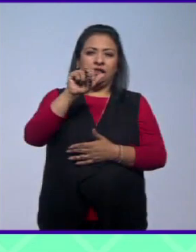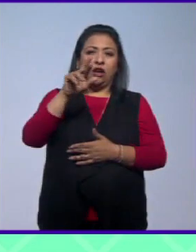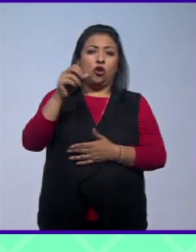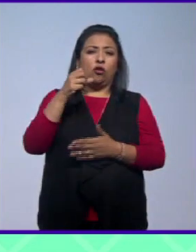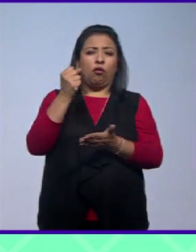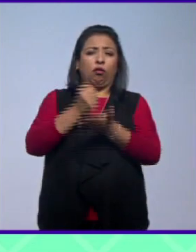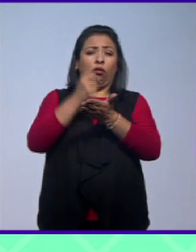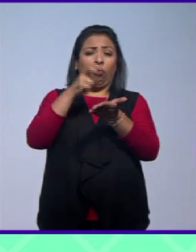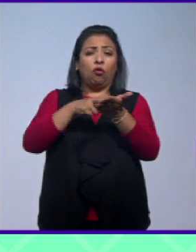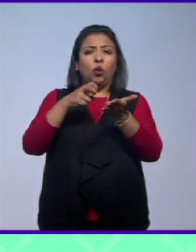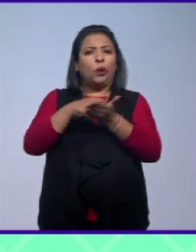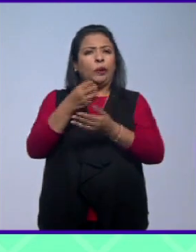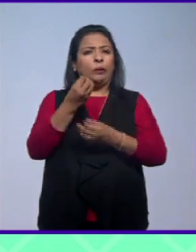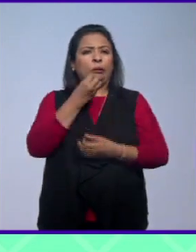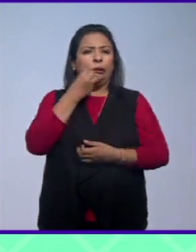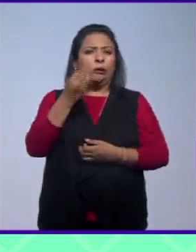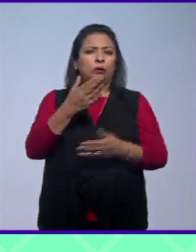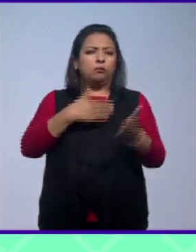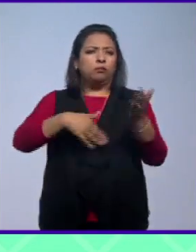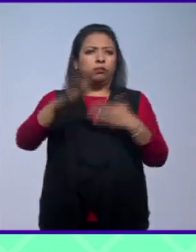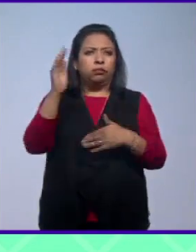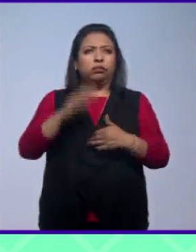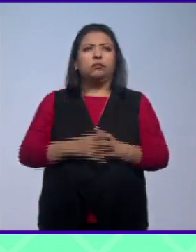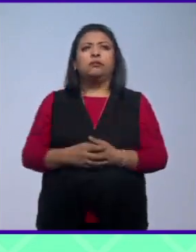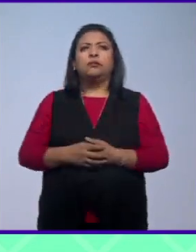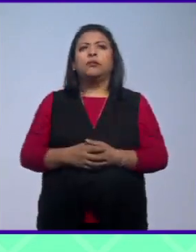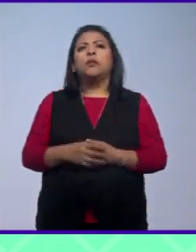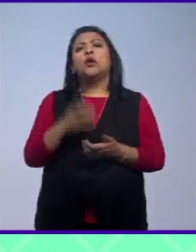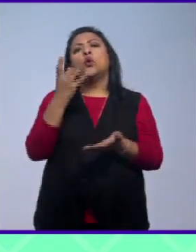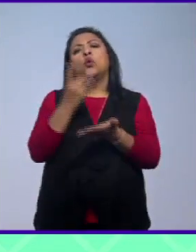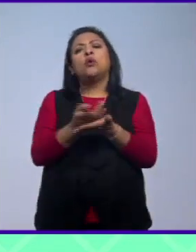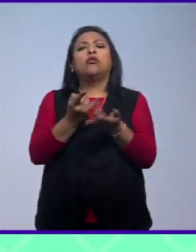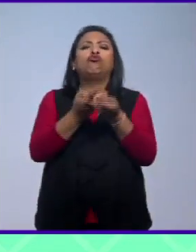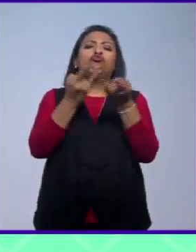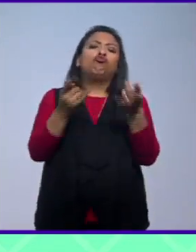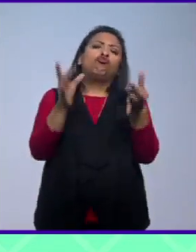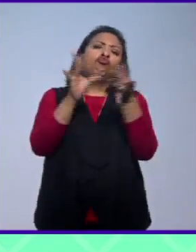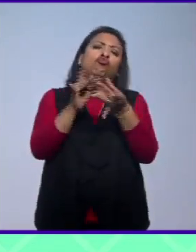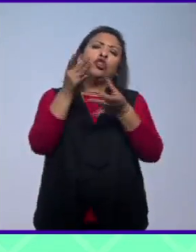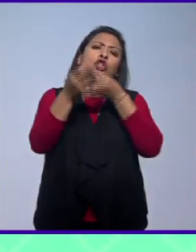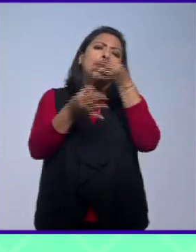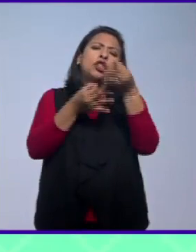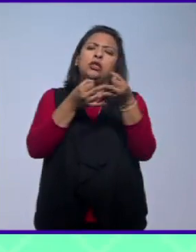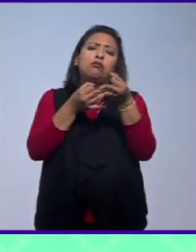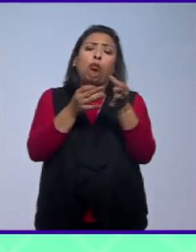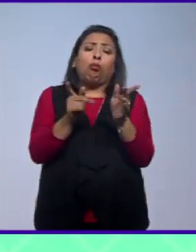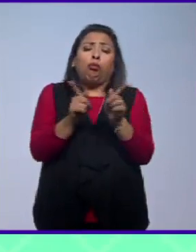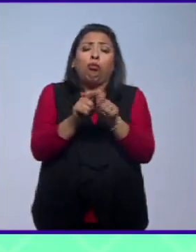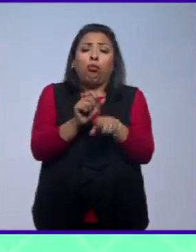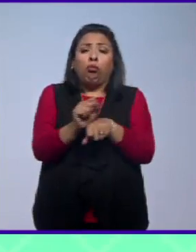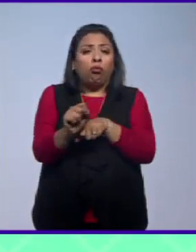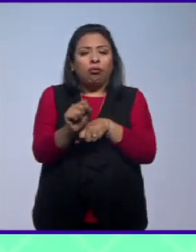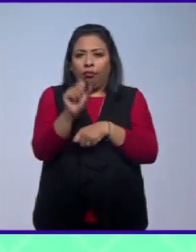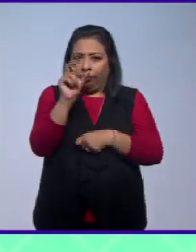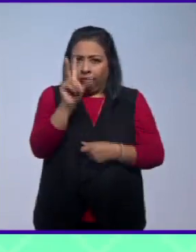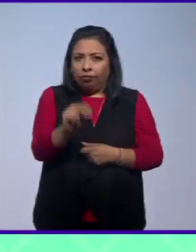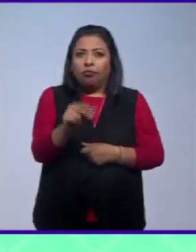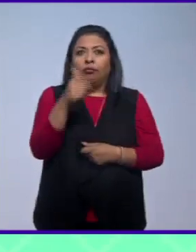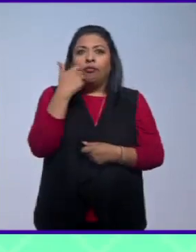extraordinario. Pero en vez de contarlo como una noticia se contaba con esta con esta